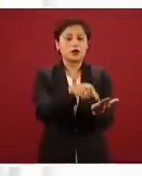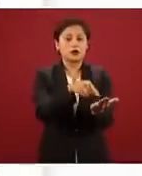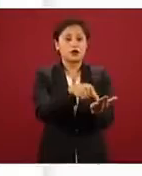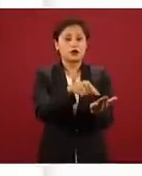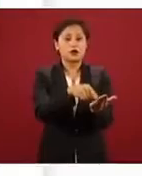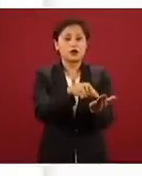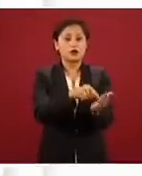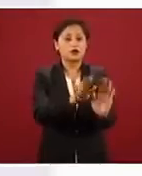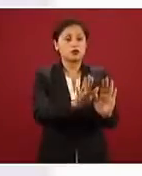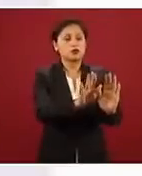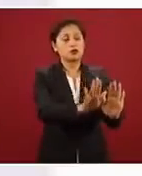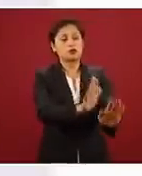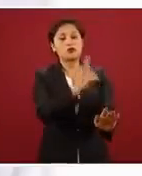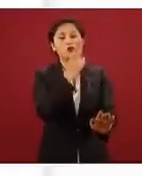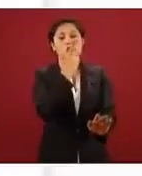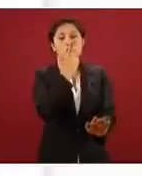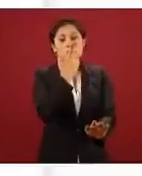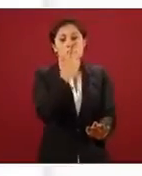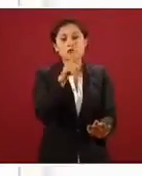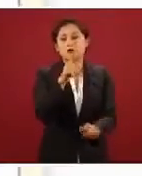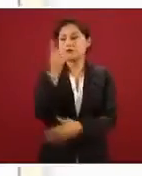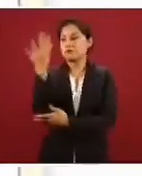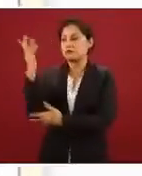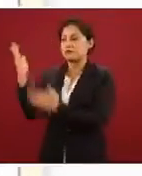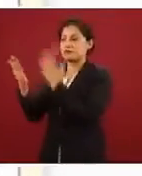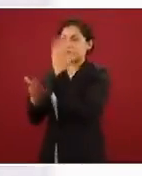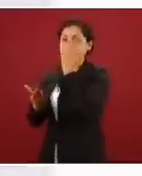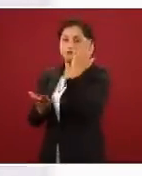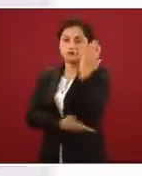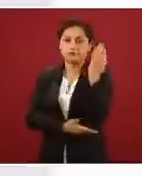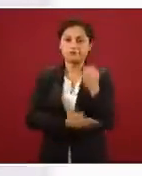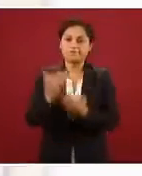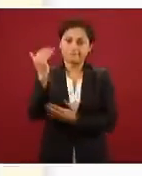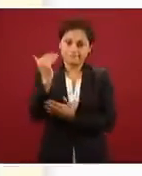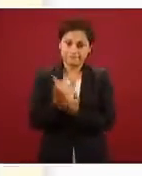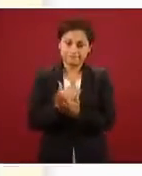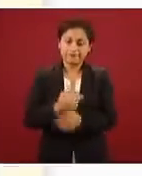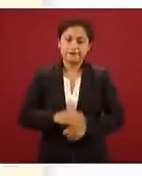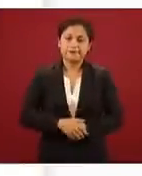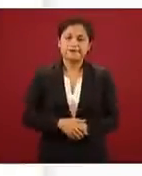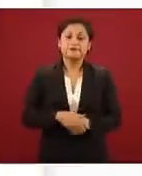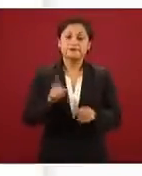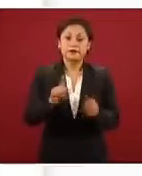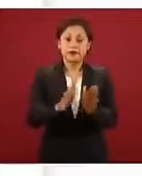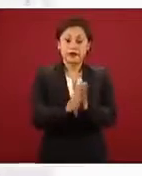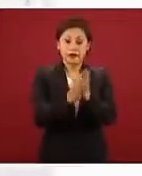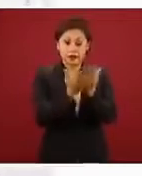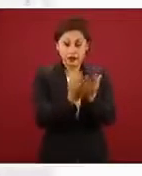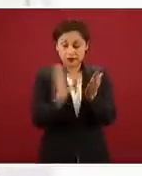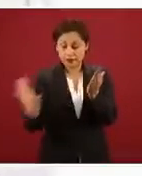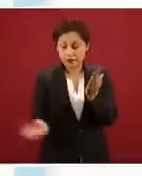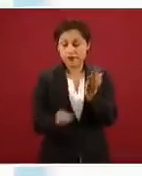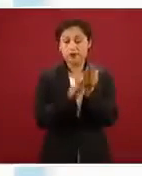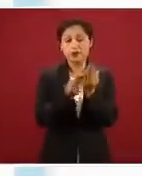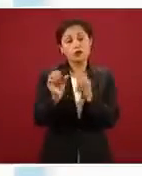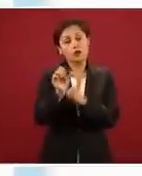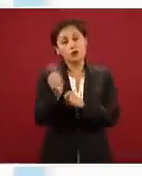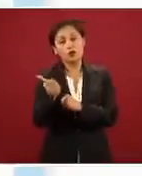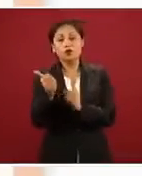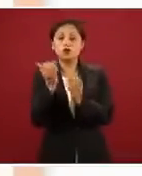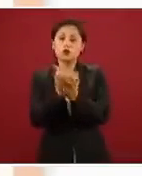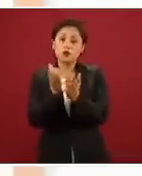tala de árboles. El libro va acompañado de un cuaderno de trabajo que todos los alumnos podrán